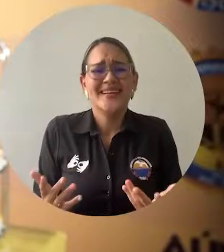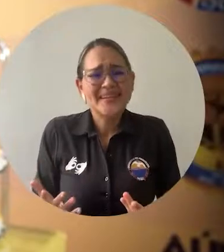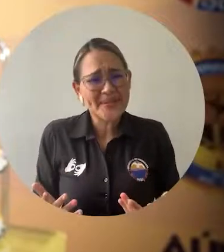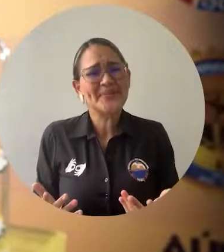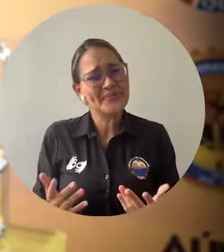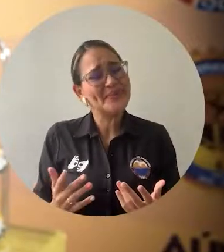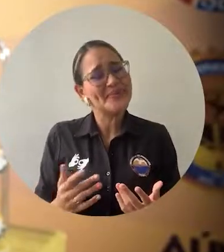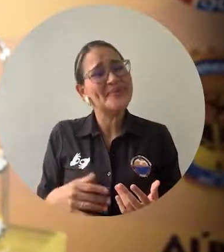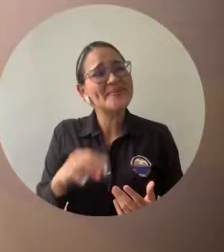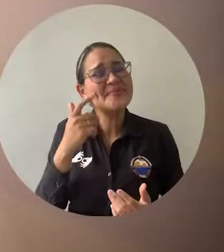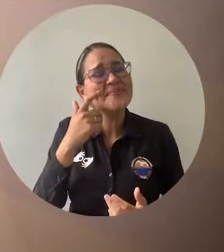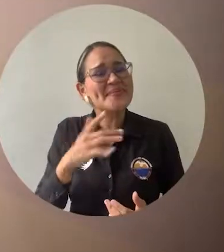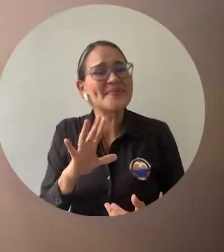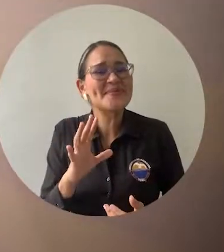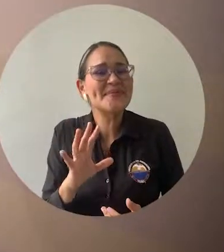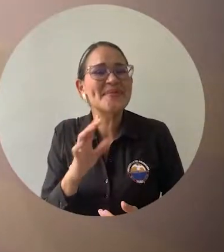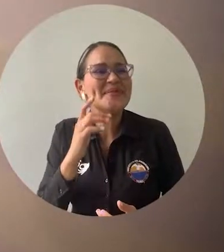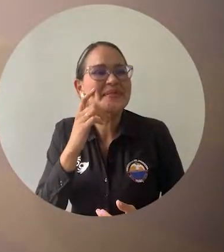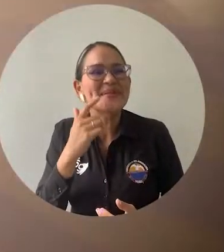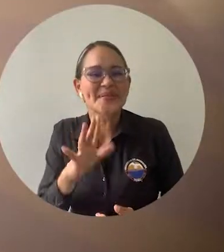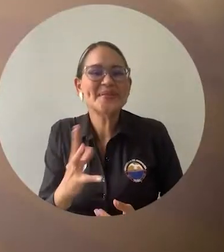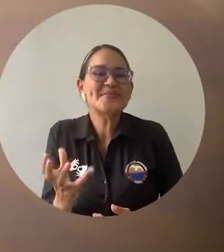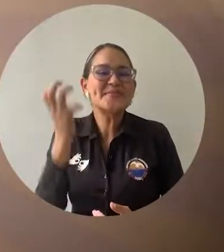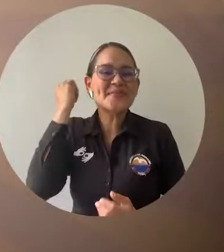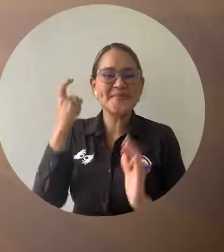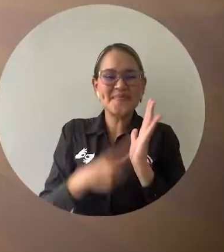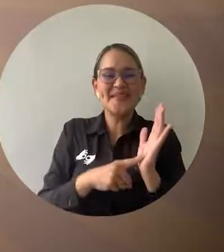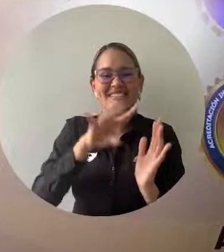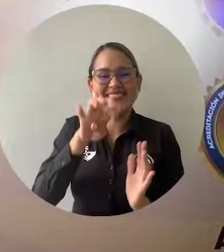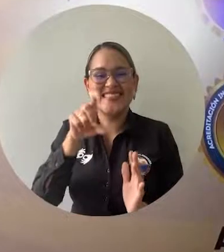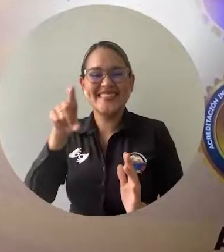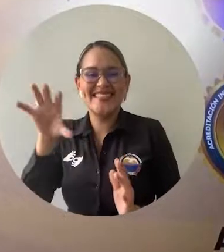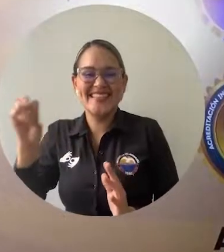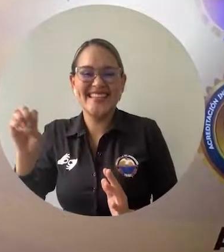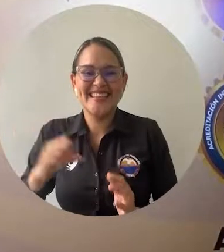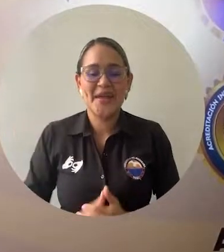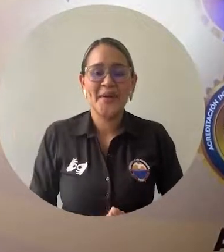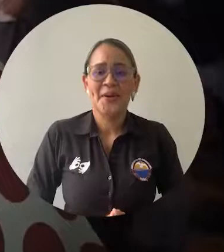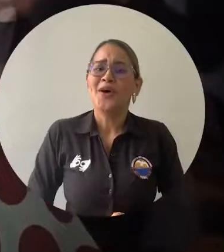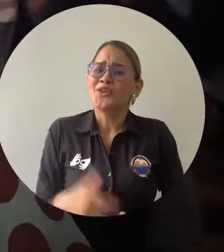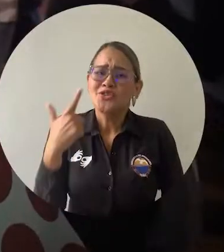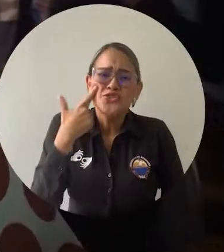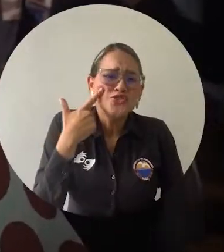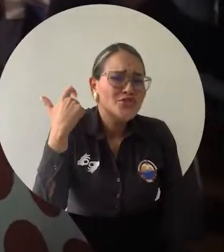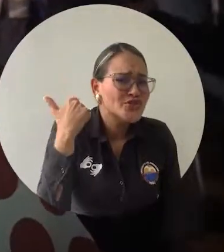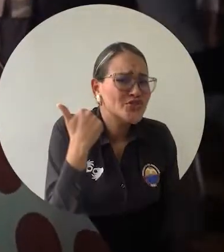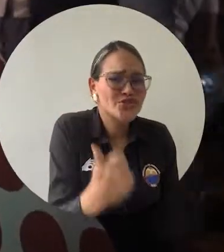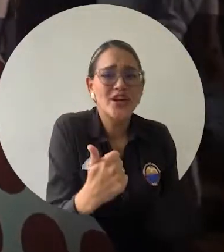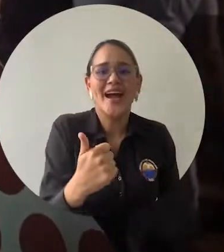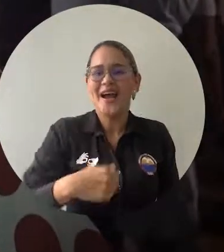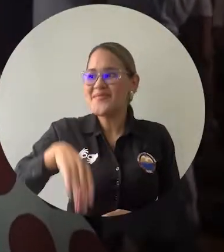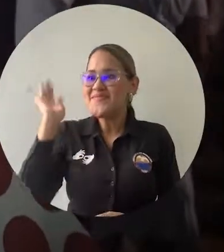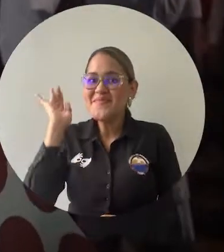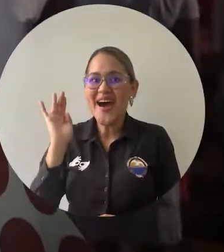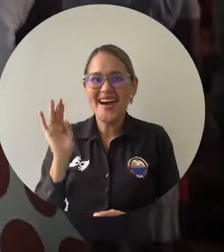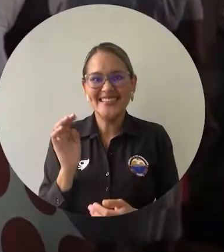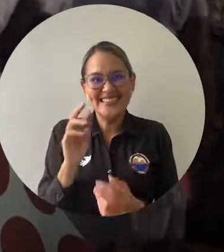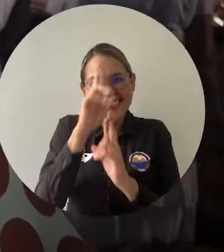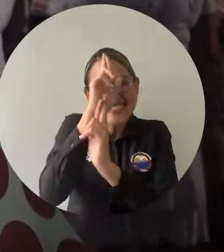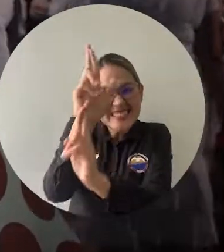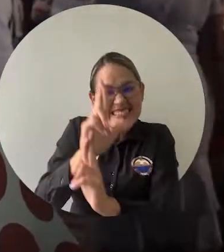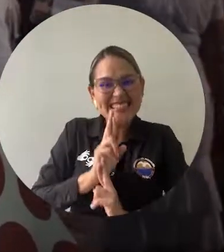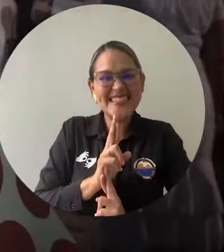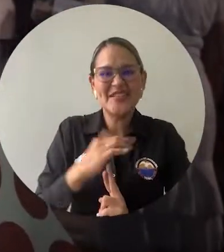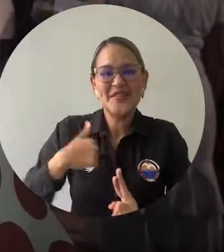cada uno de los docentes, evoca mucho la época de los años 60. Muy chévere que se nos reconozca esta